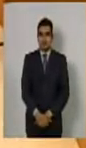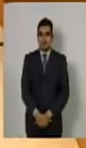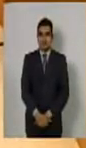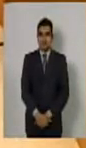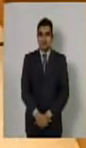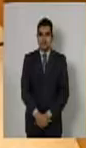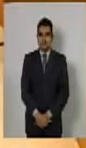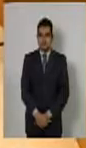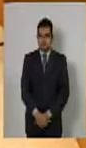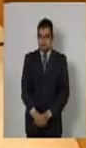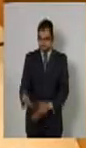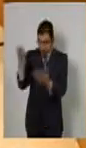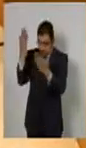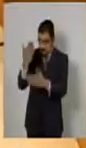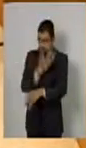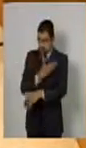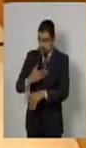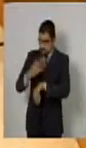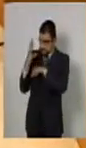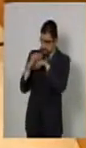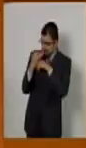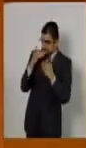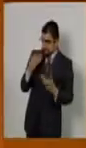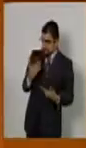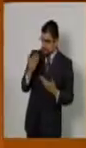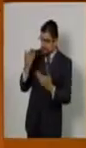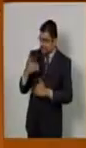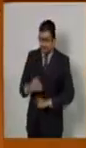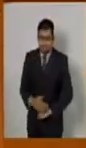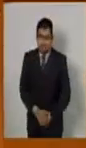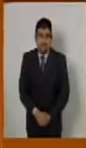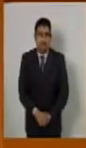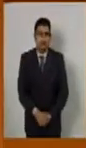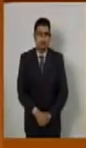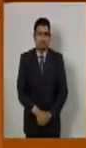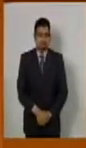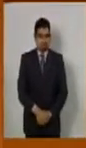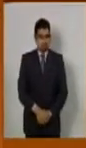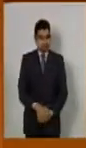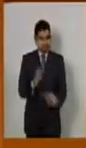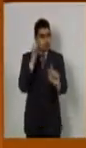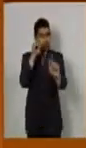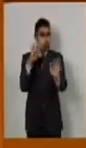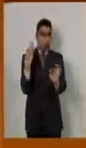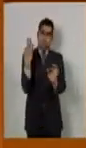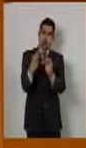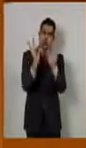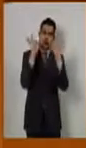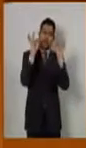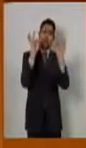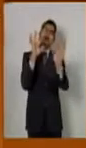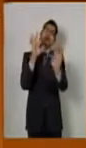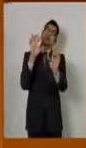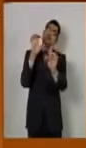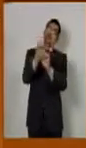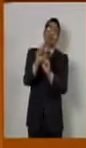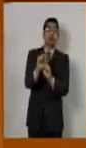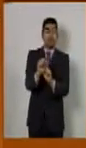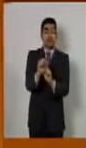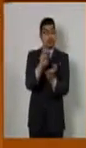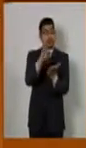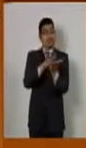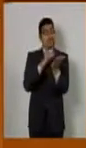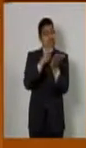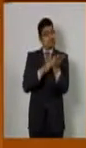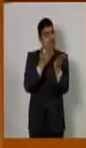Con su permiso, senadora presidente. Al fin lo logramos, aunque sea en papel,